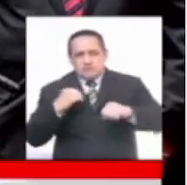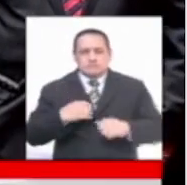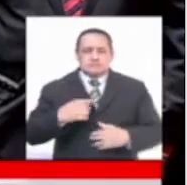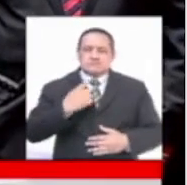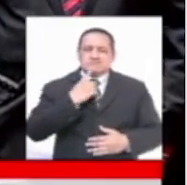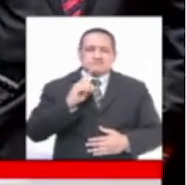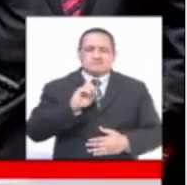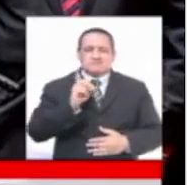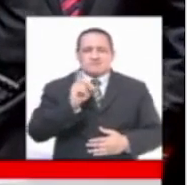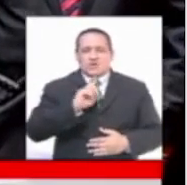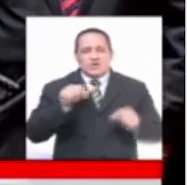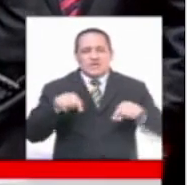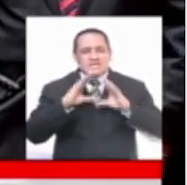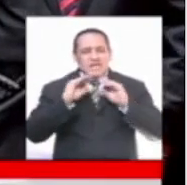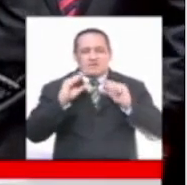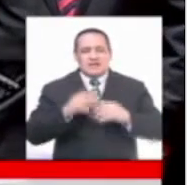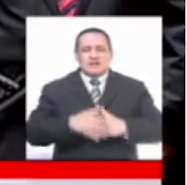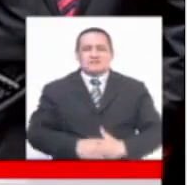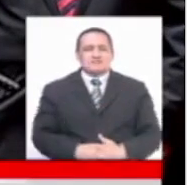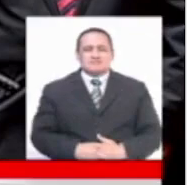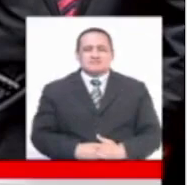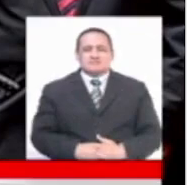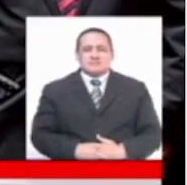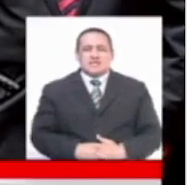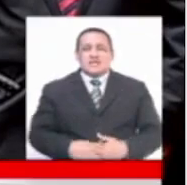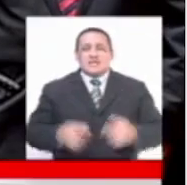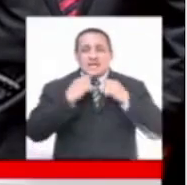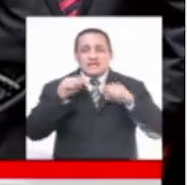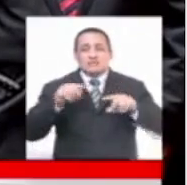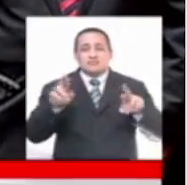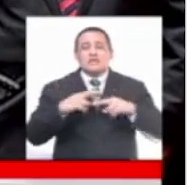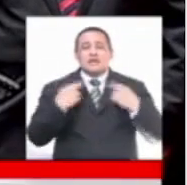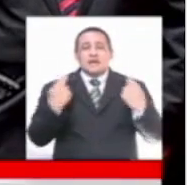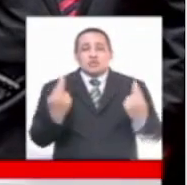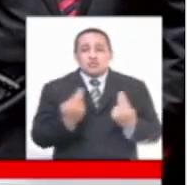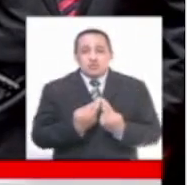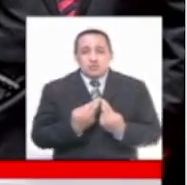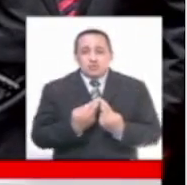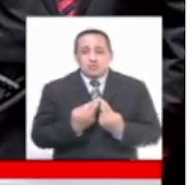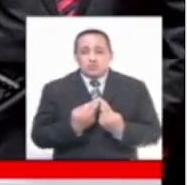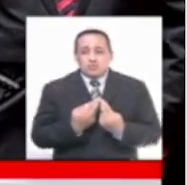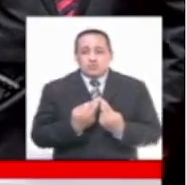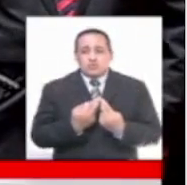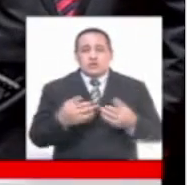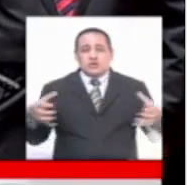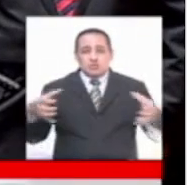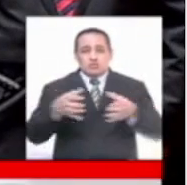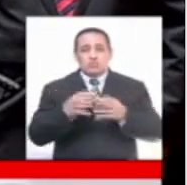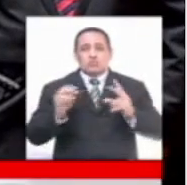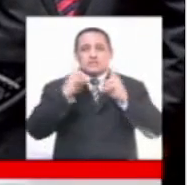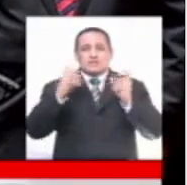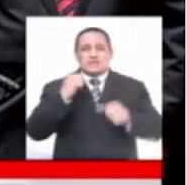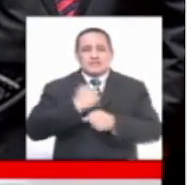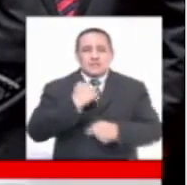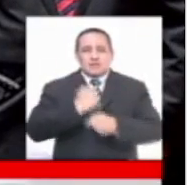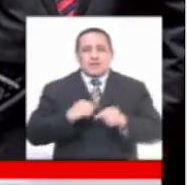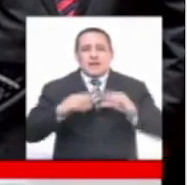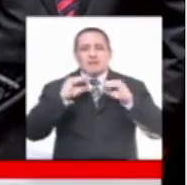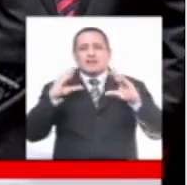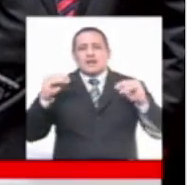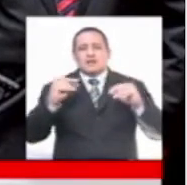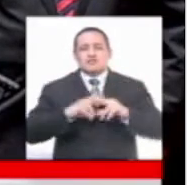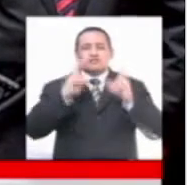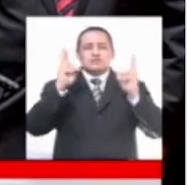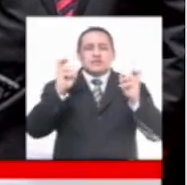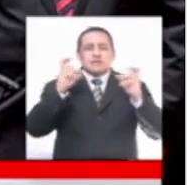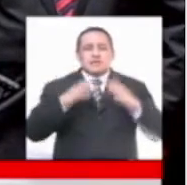no viene al caso Ha sido una reunión coyuntural para hablar sobre